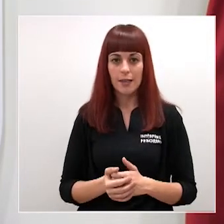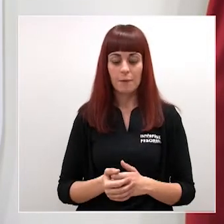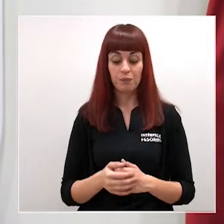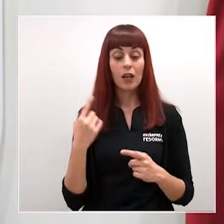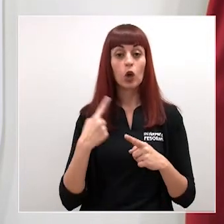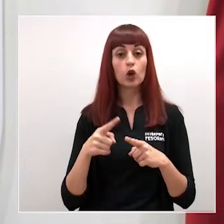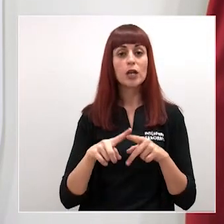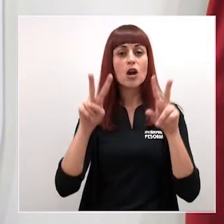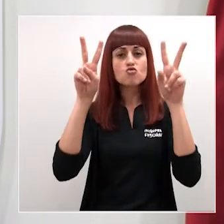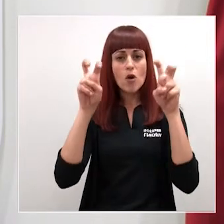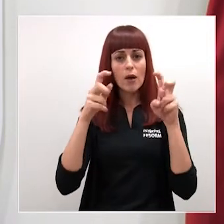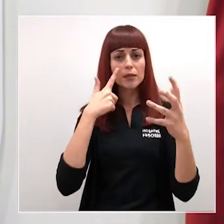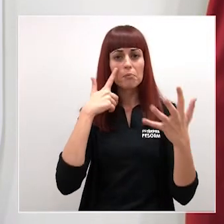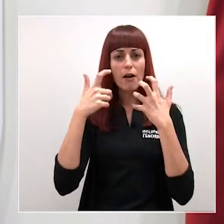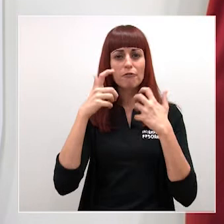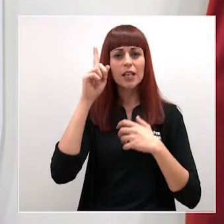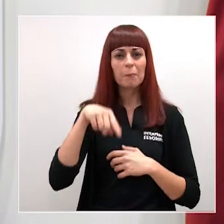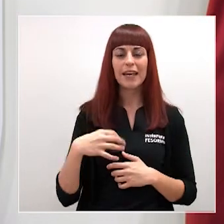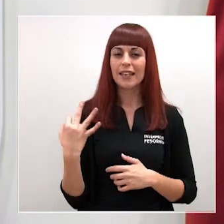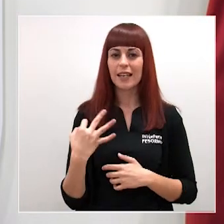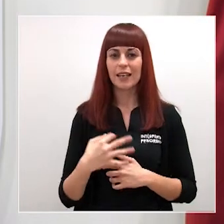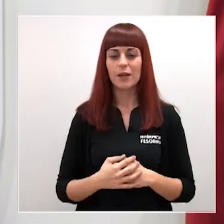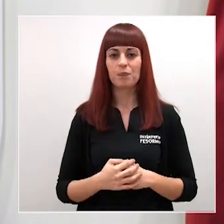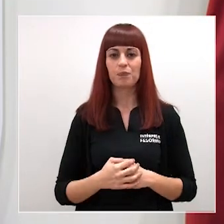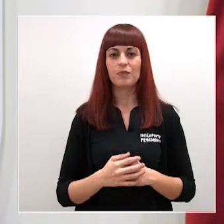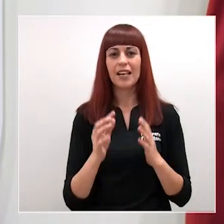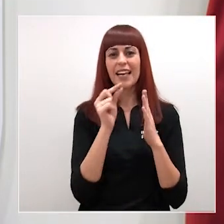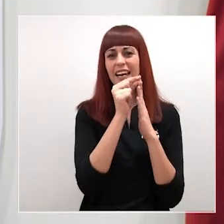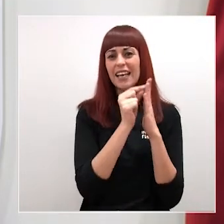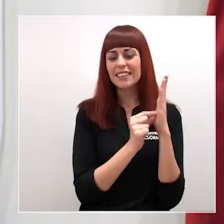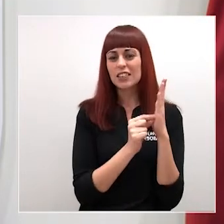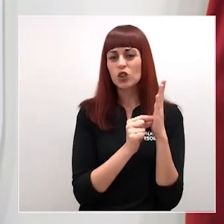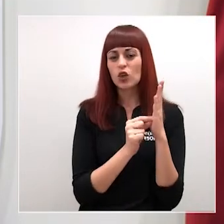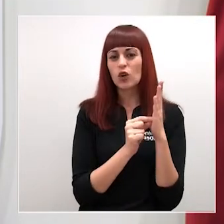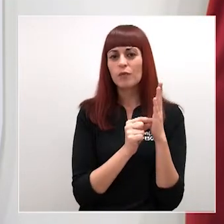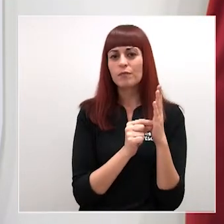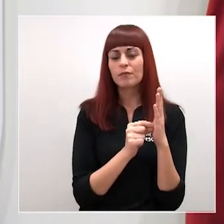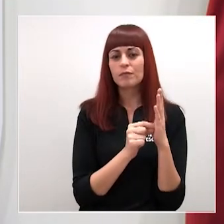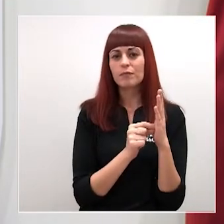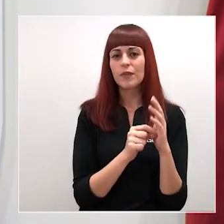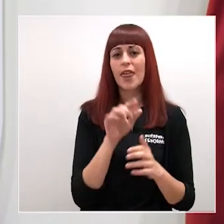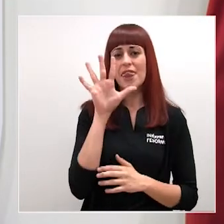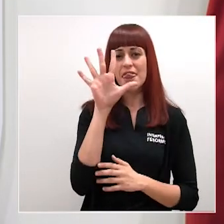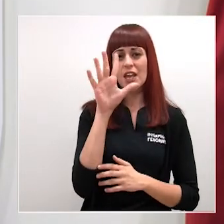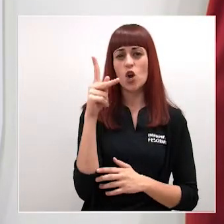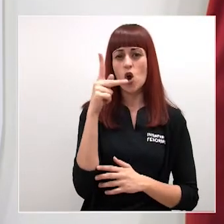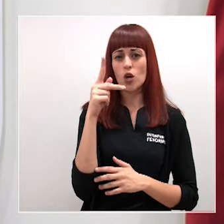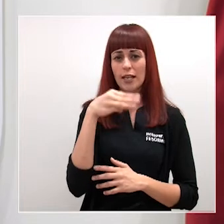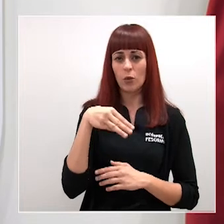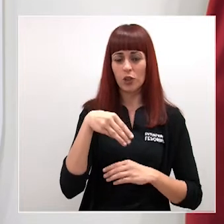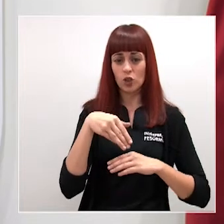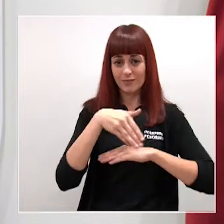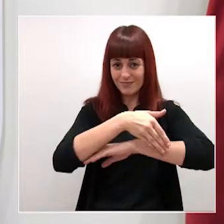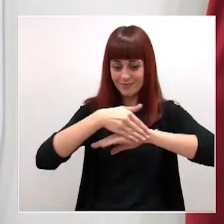novedades, destaca la eliminación del requisito de estar ubicadas a más de 5 kilómetros de la costa,